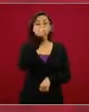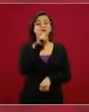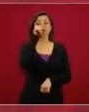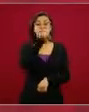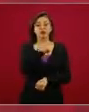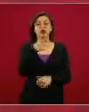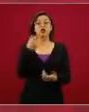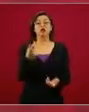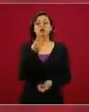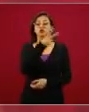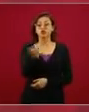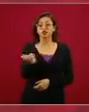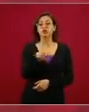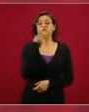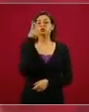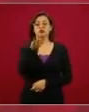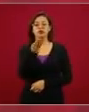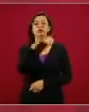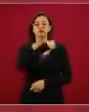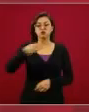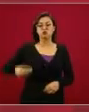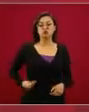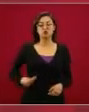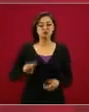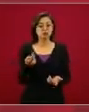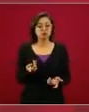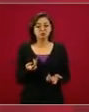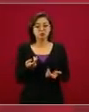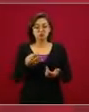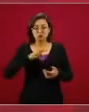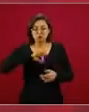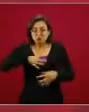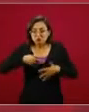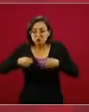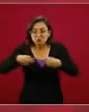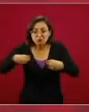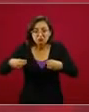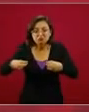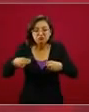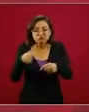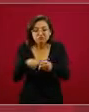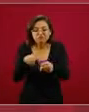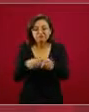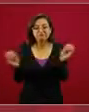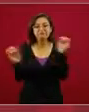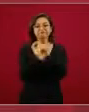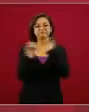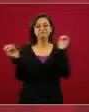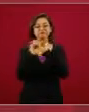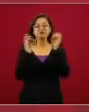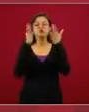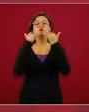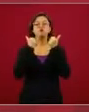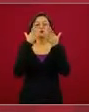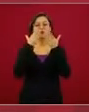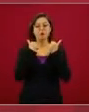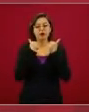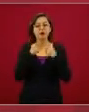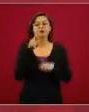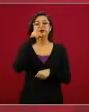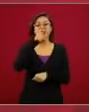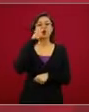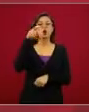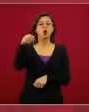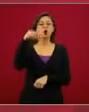municipios libres de contagio y que el Estado se encuentra